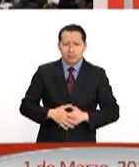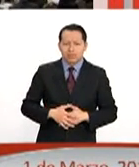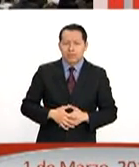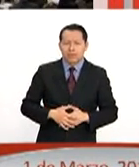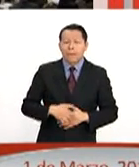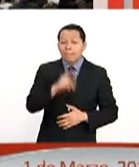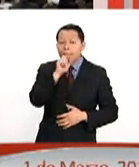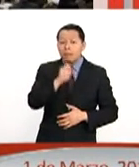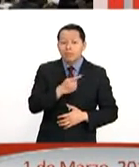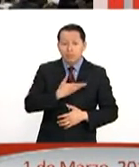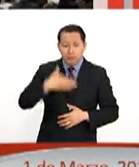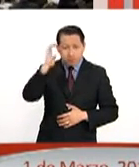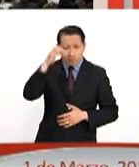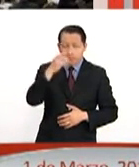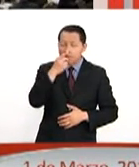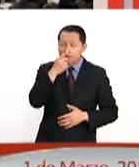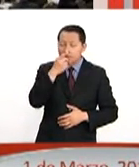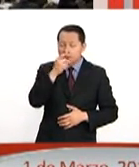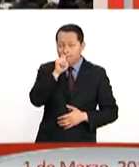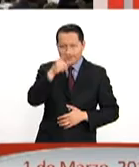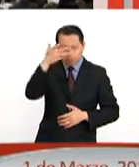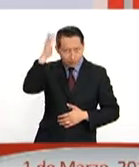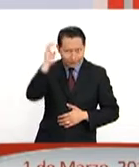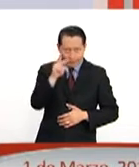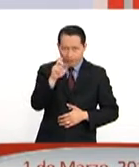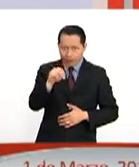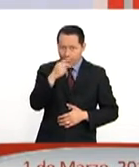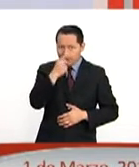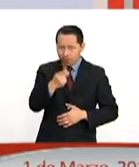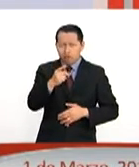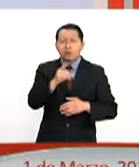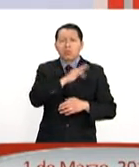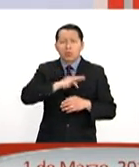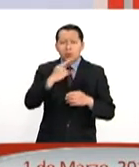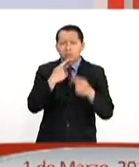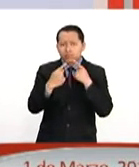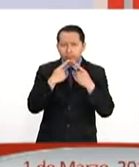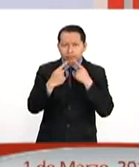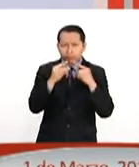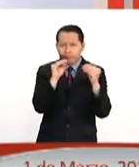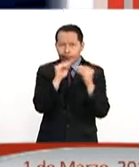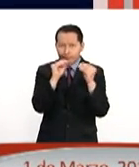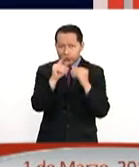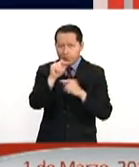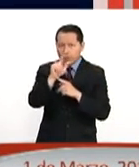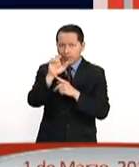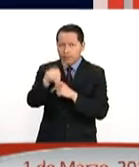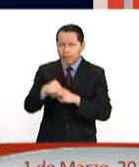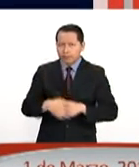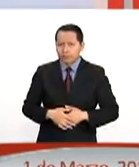Enrique Peña Nieto afirma que están abiertos todos los canales para renegociar el Tratado de Libre Comercio.